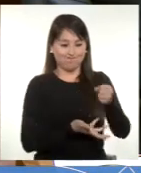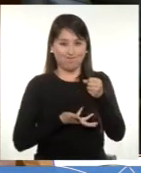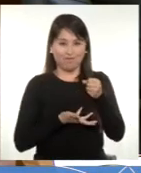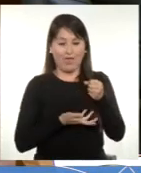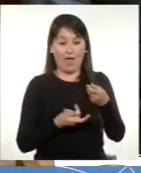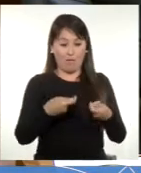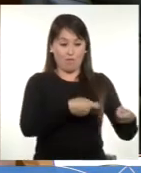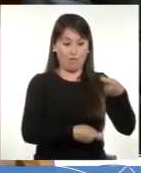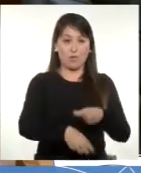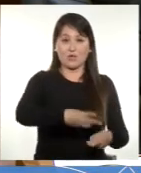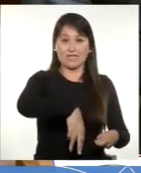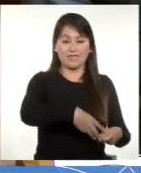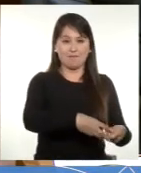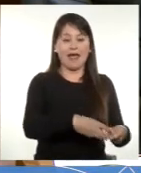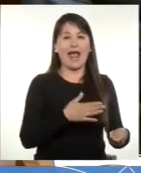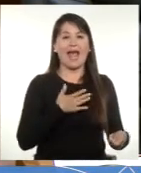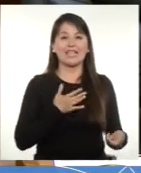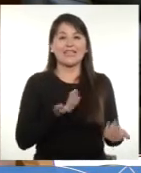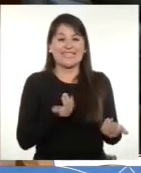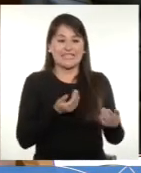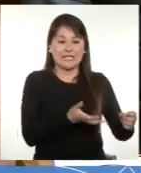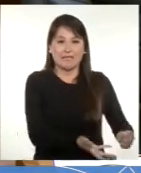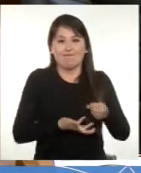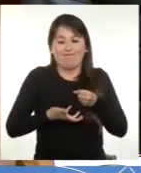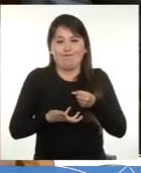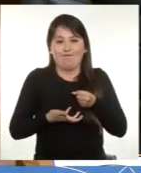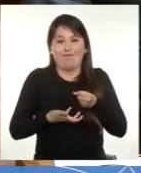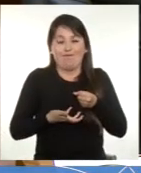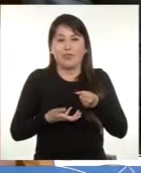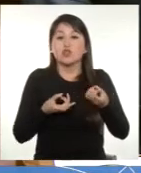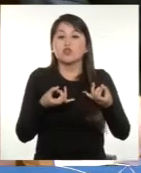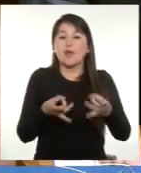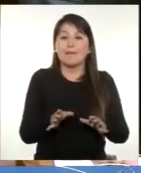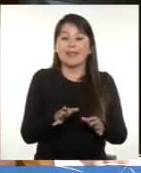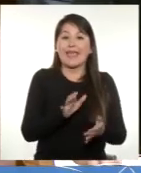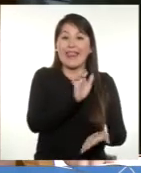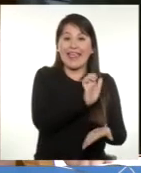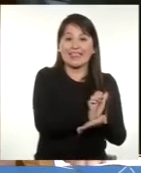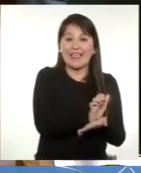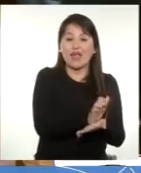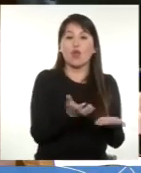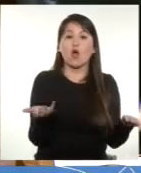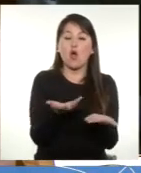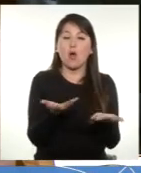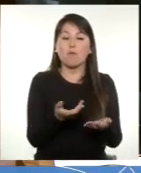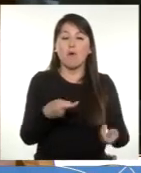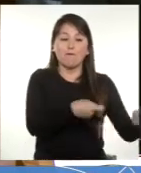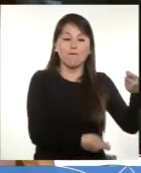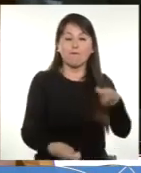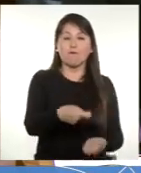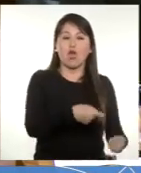del Fondo Común Municipal. Los municipios son la expresión local del Estado, se financian vía Fondo Común